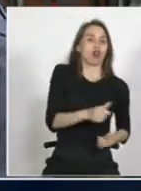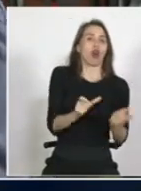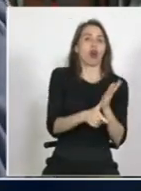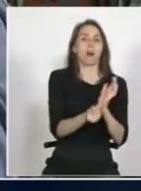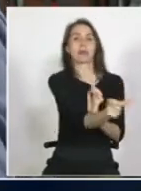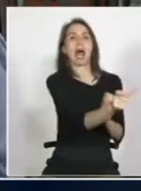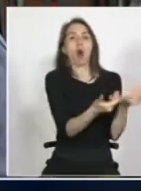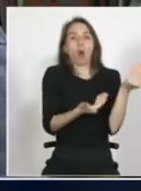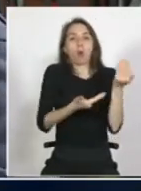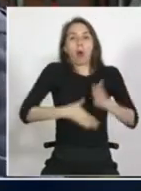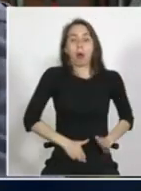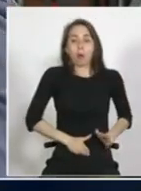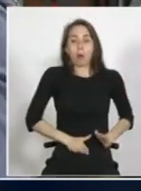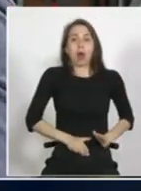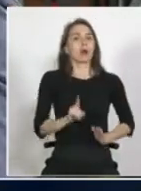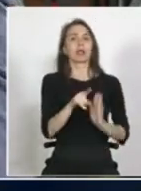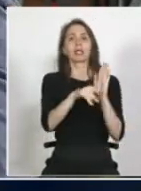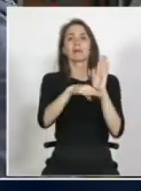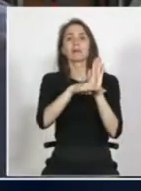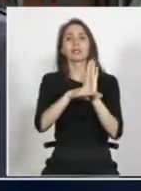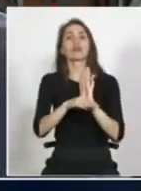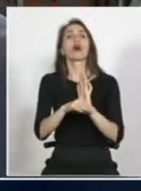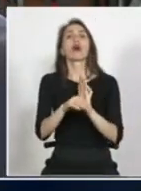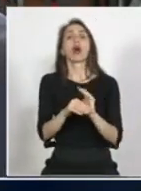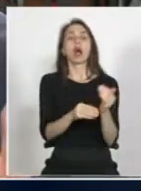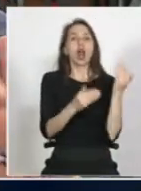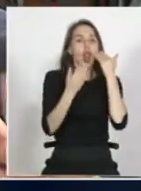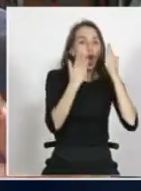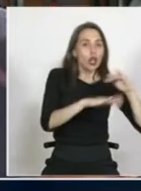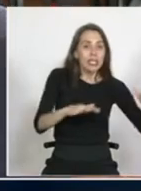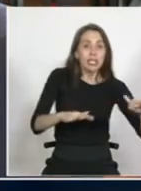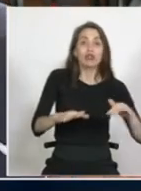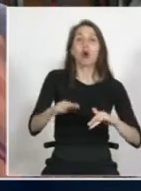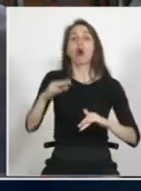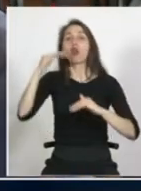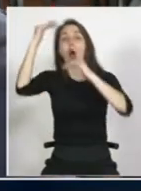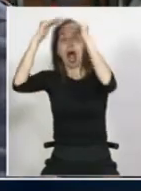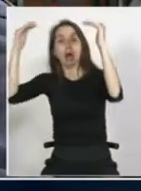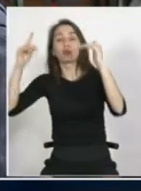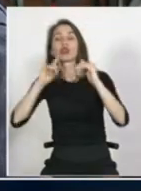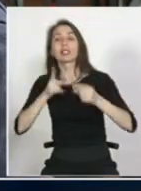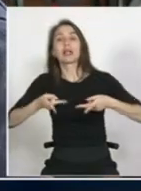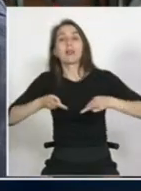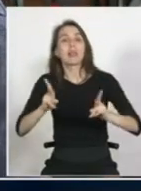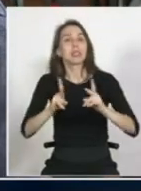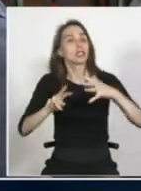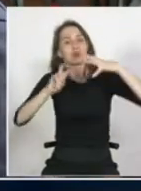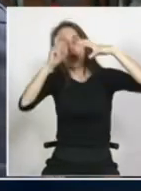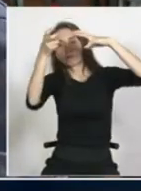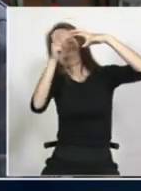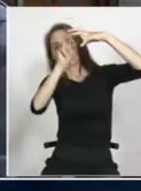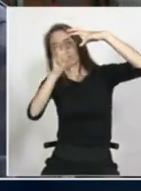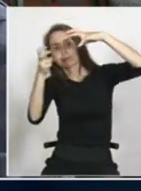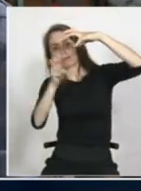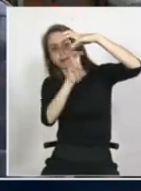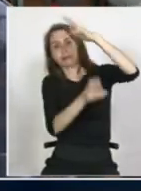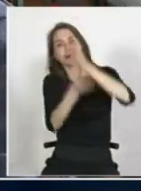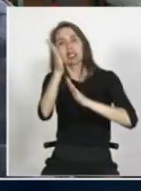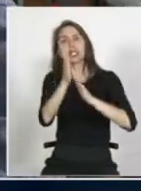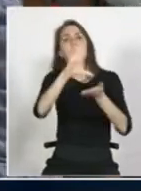es el piso entonces ya despejada la discusión si es que alguien se aprovechó o no de alguien para poder migrar